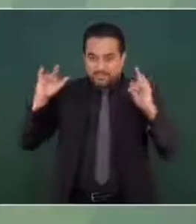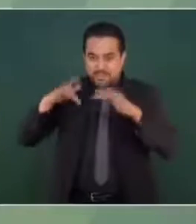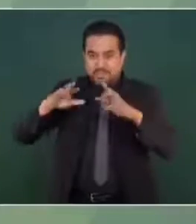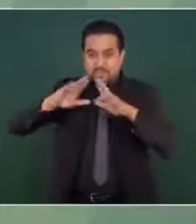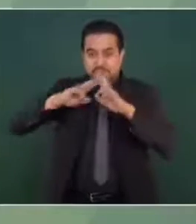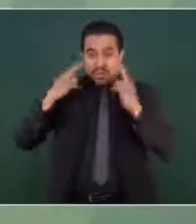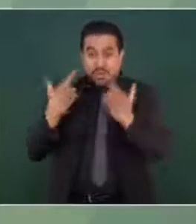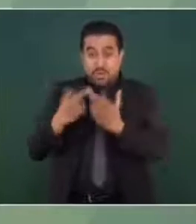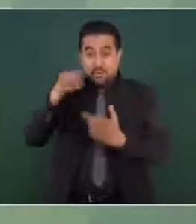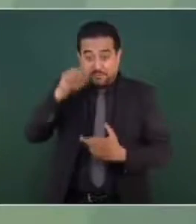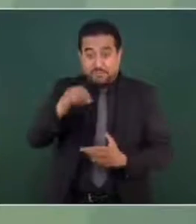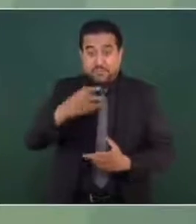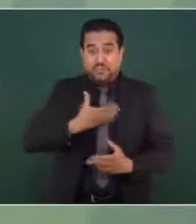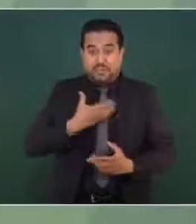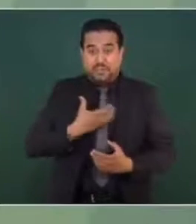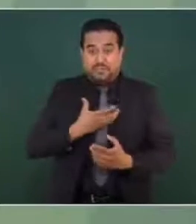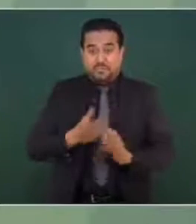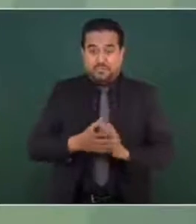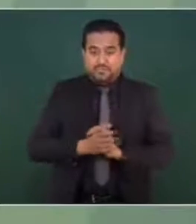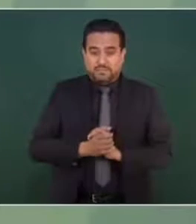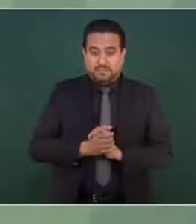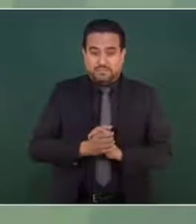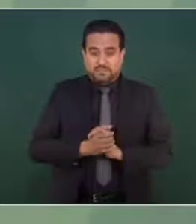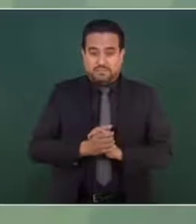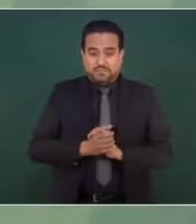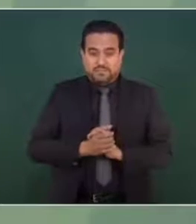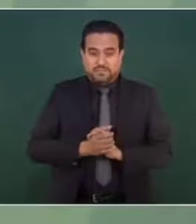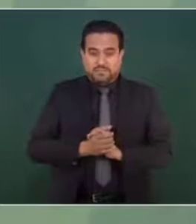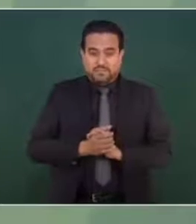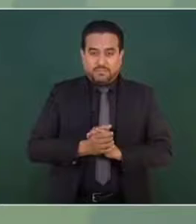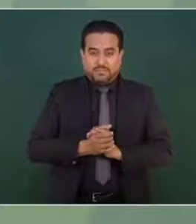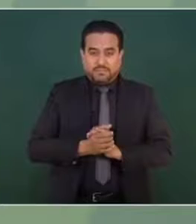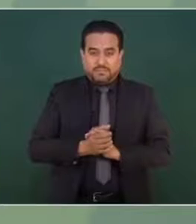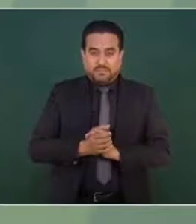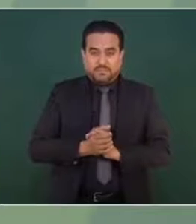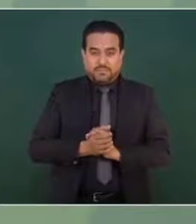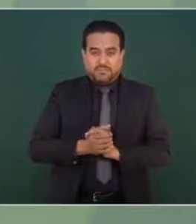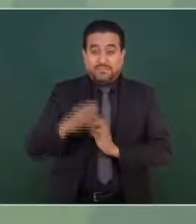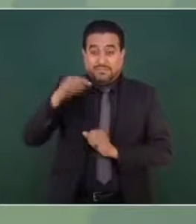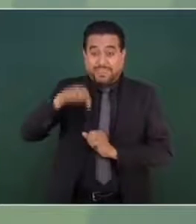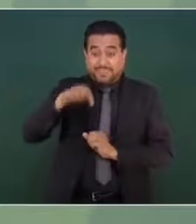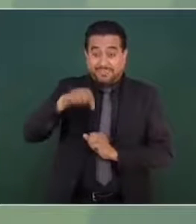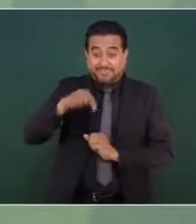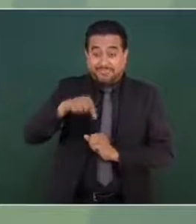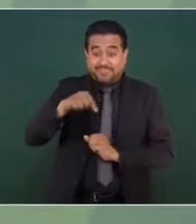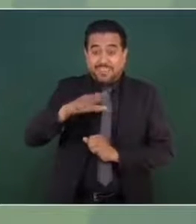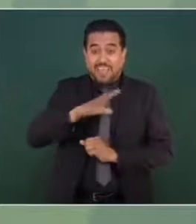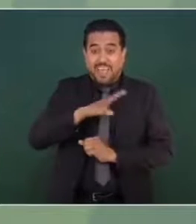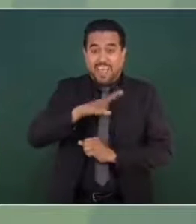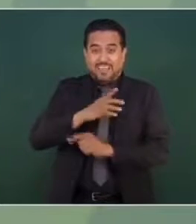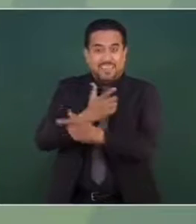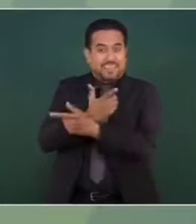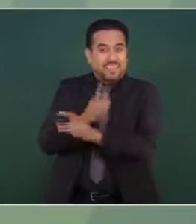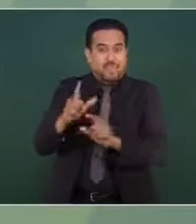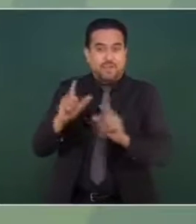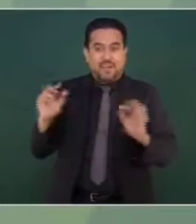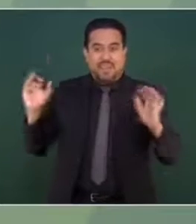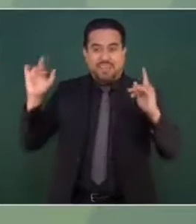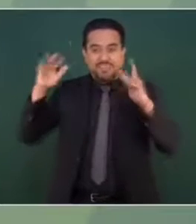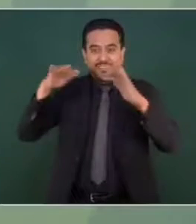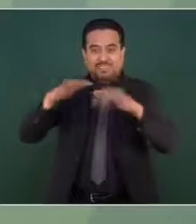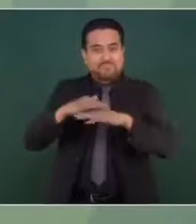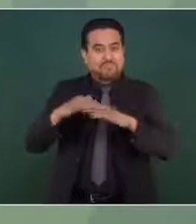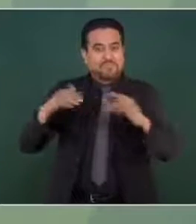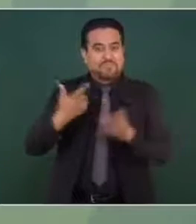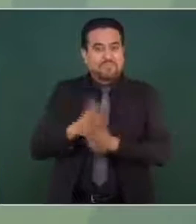en el Zócalo democrático, que